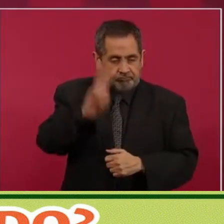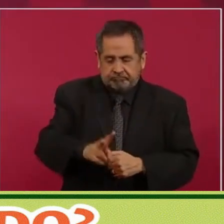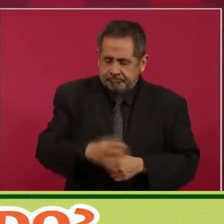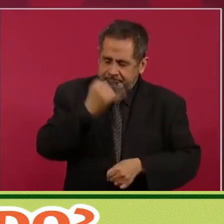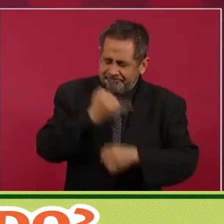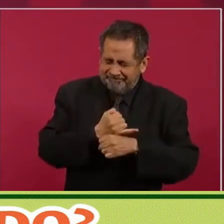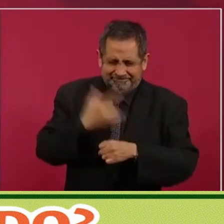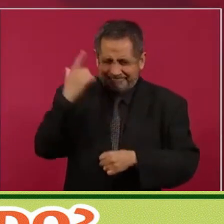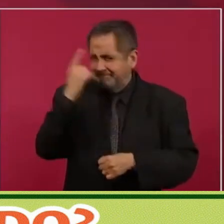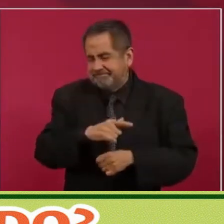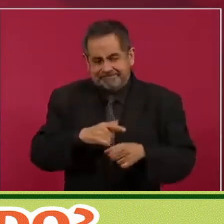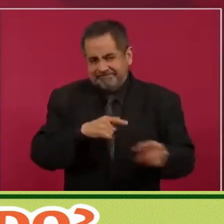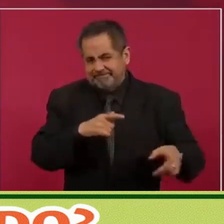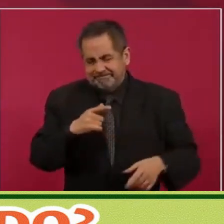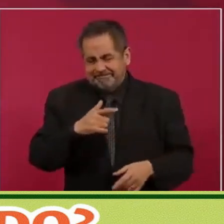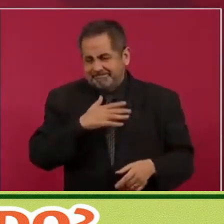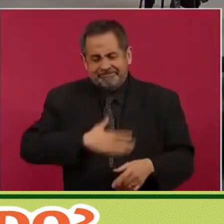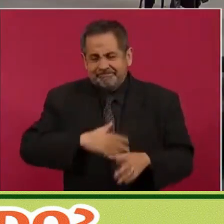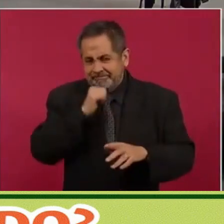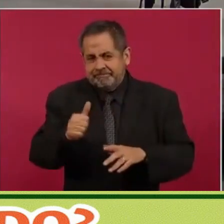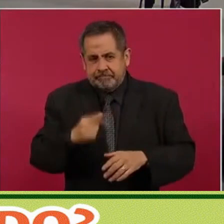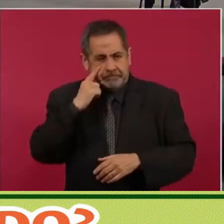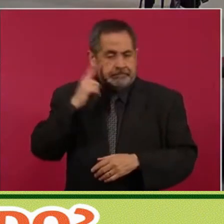¿La ves?